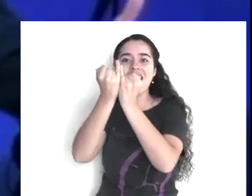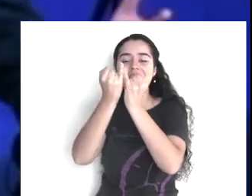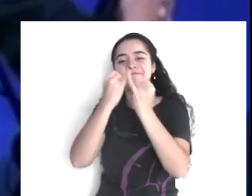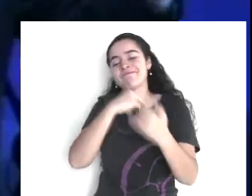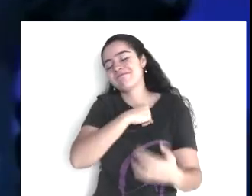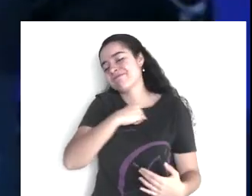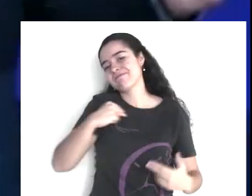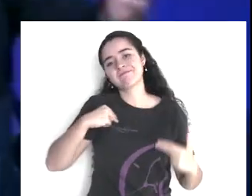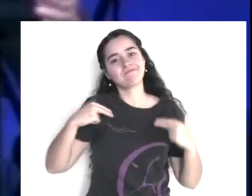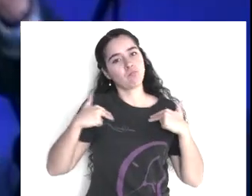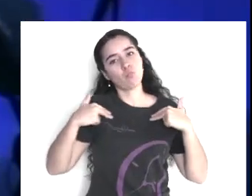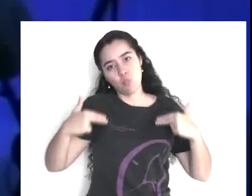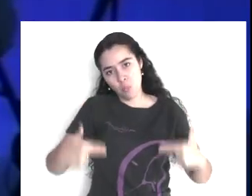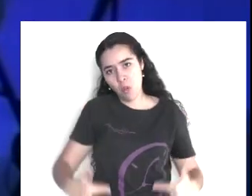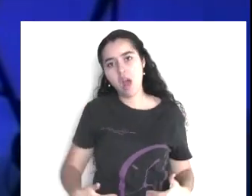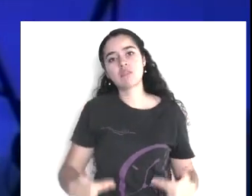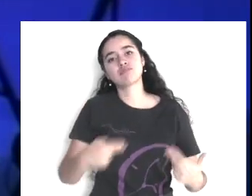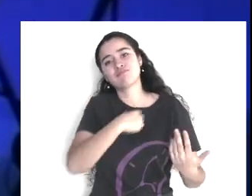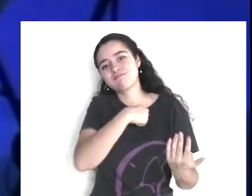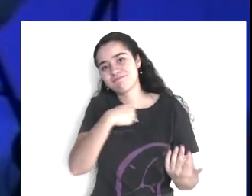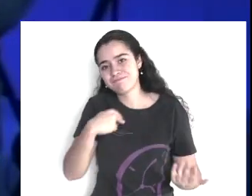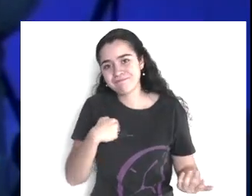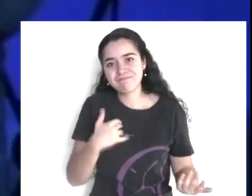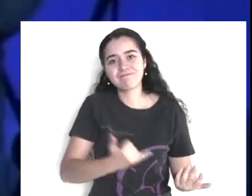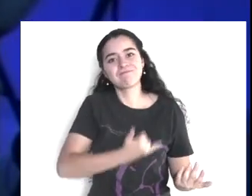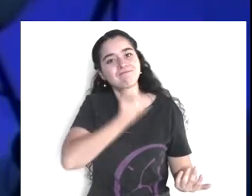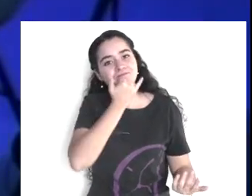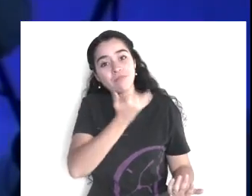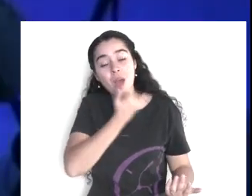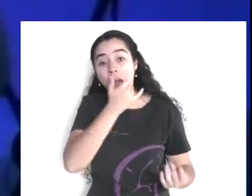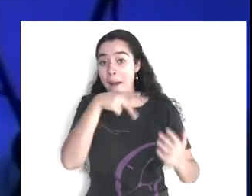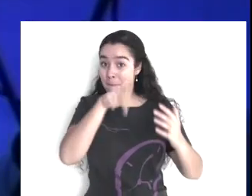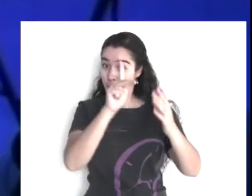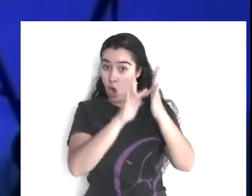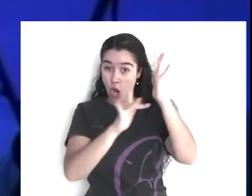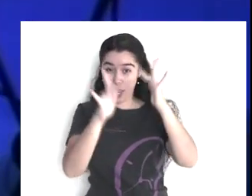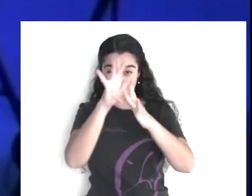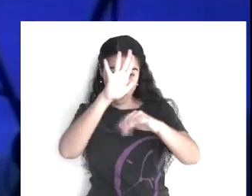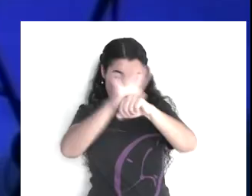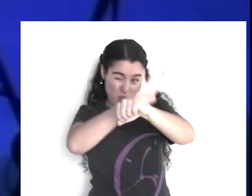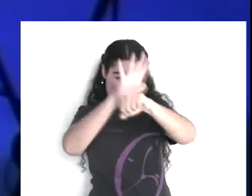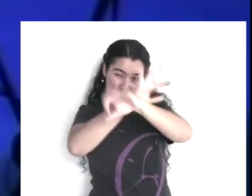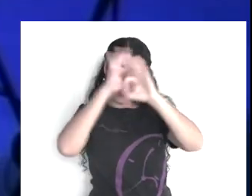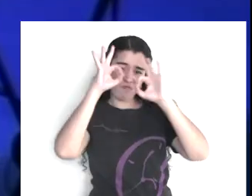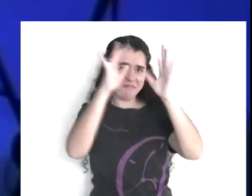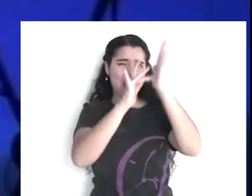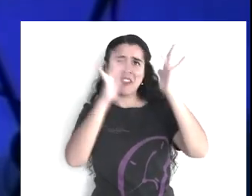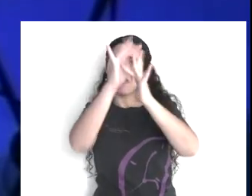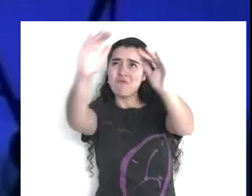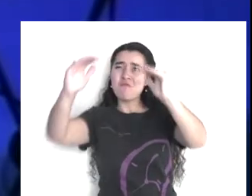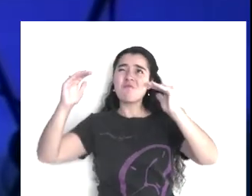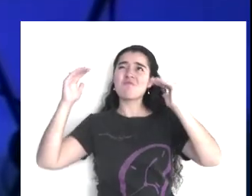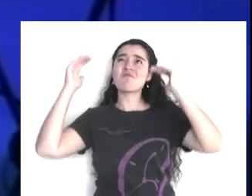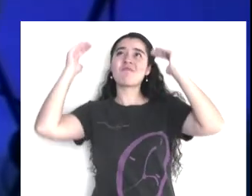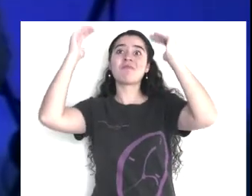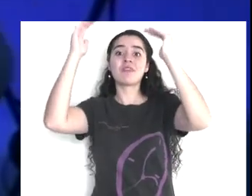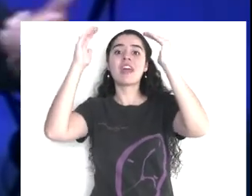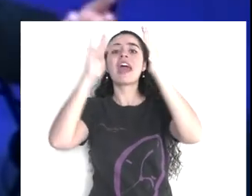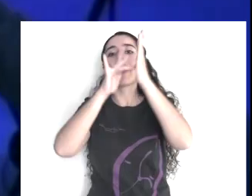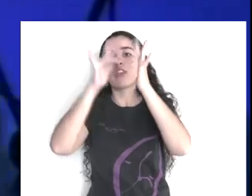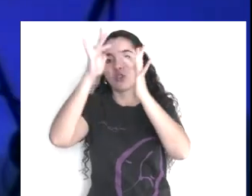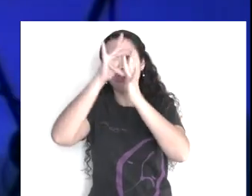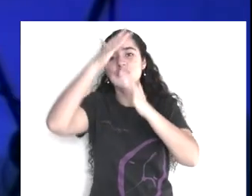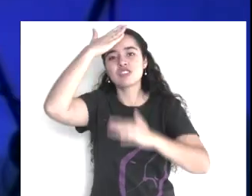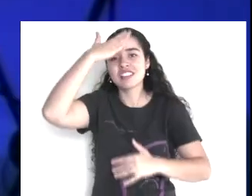ventaja de él, es que él conocía los pensamientos. Conocía lo que había en el corazón de las personas. Y